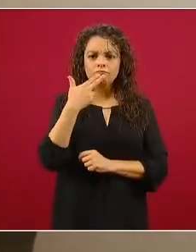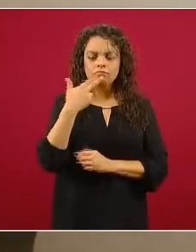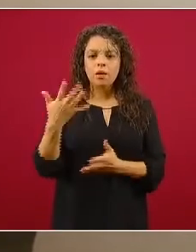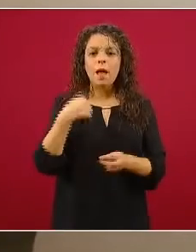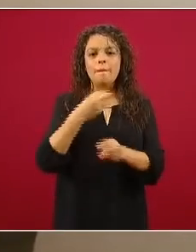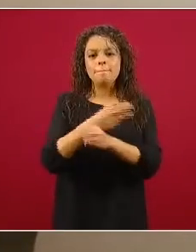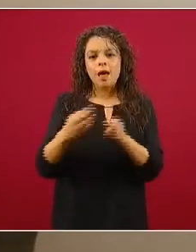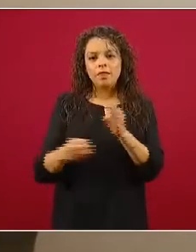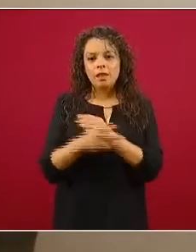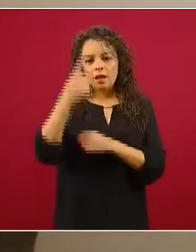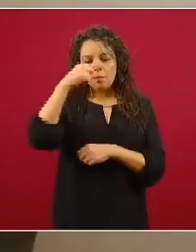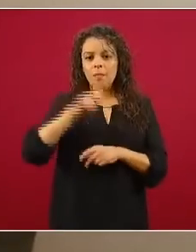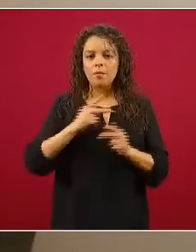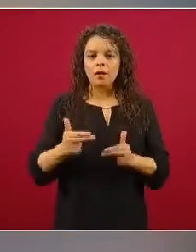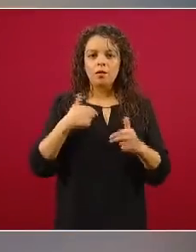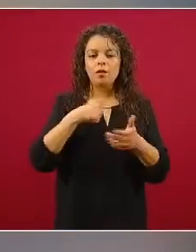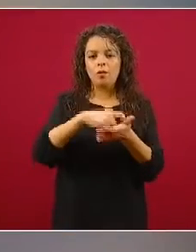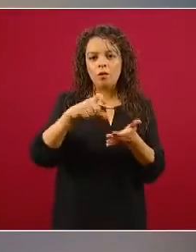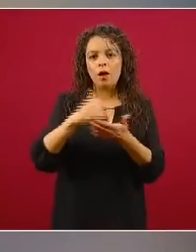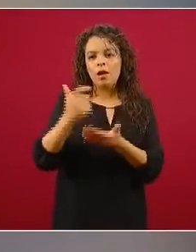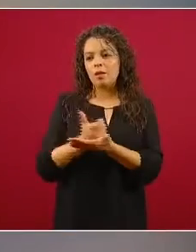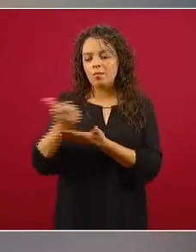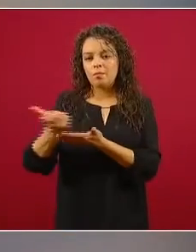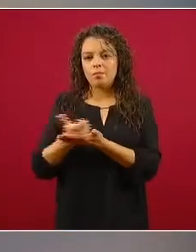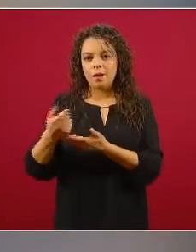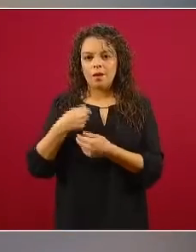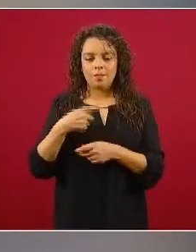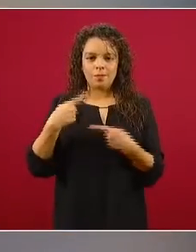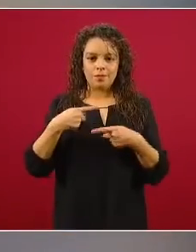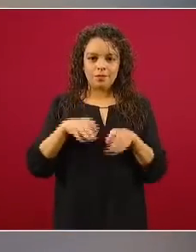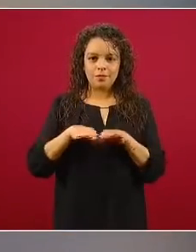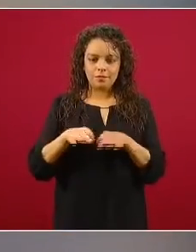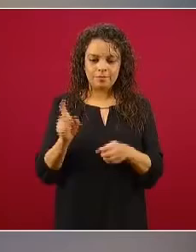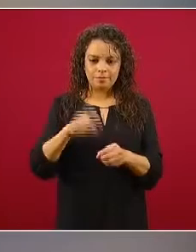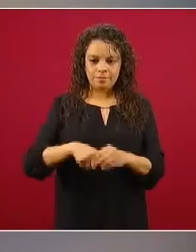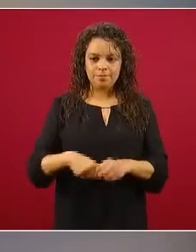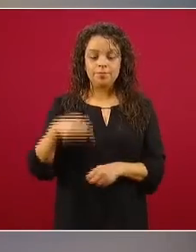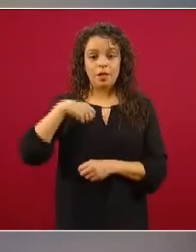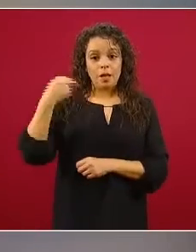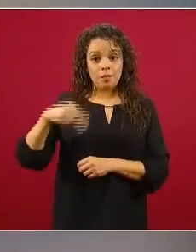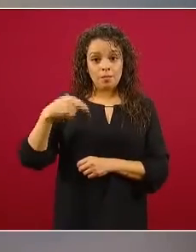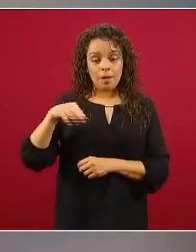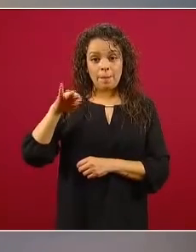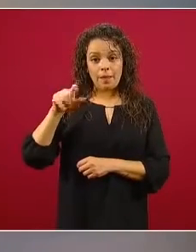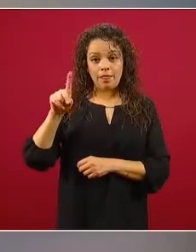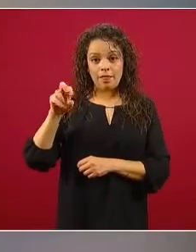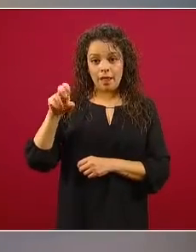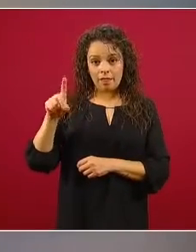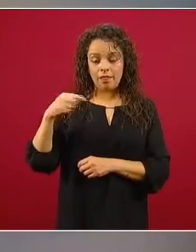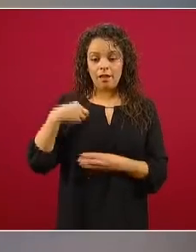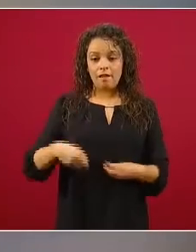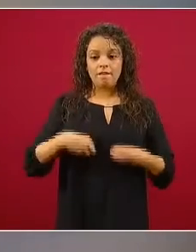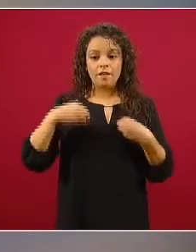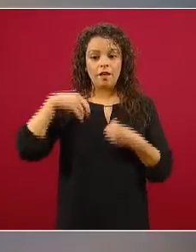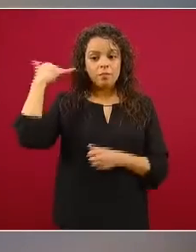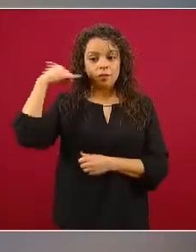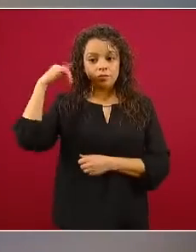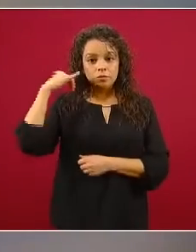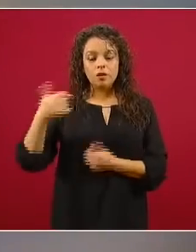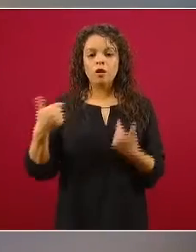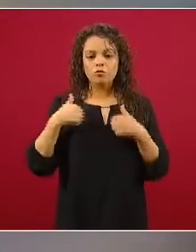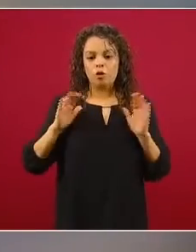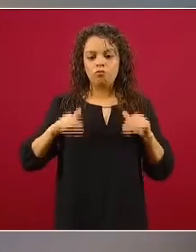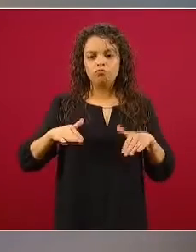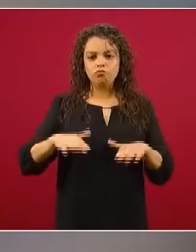para seguir laborando. Gracias. Hola, mi nombre es Mildred Góngora, de Mérida, Yucatán. Mi giro es la confección de uniformes.